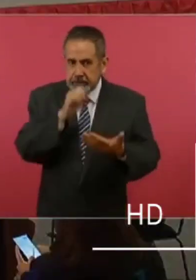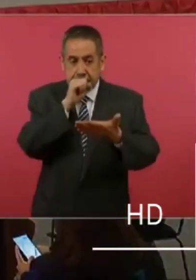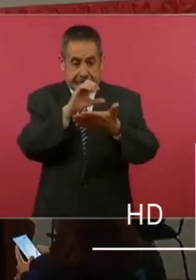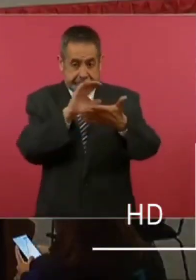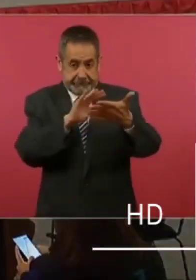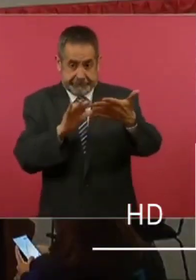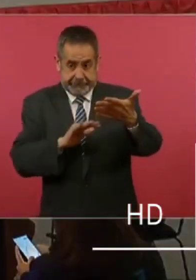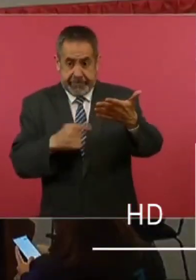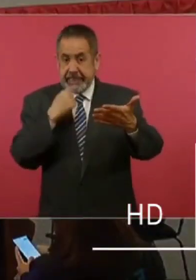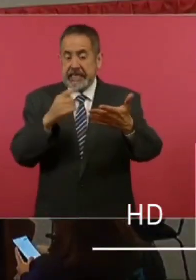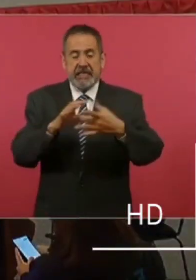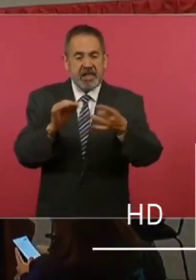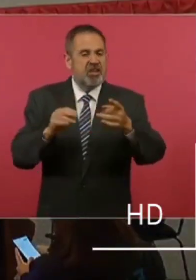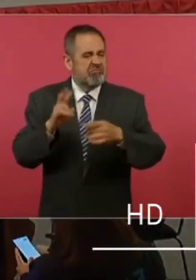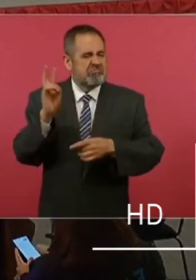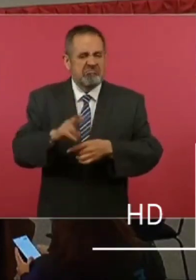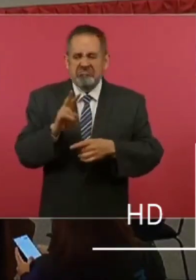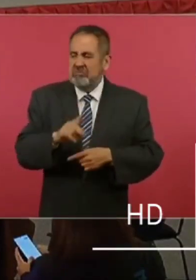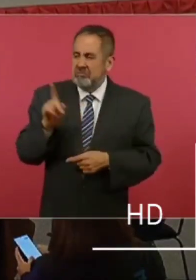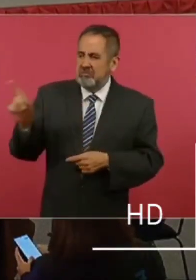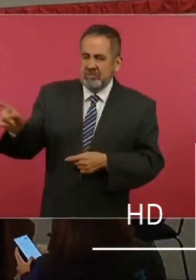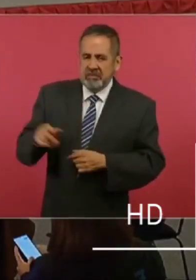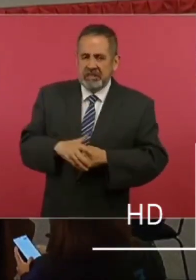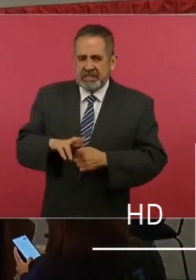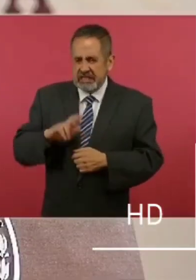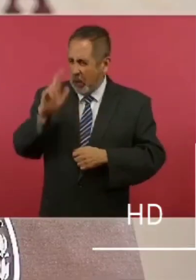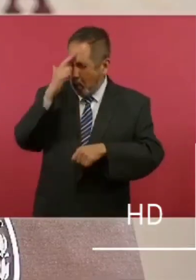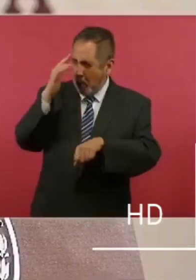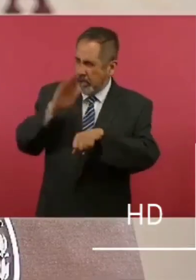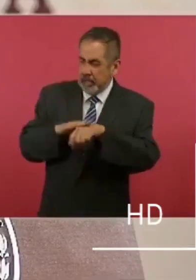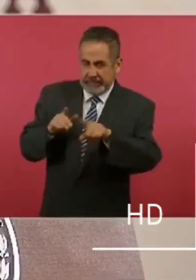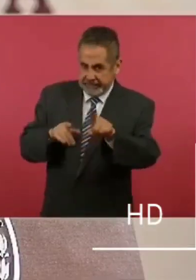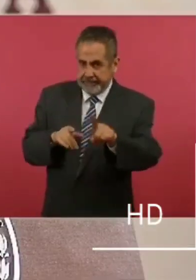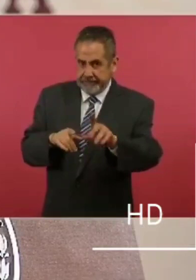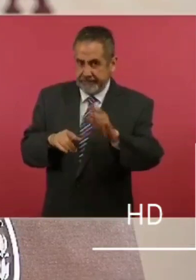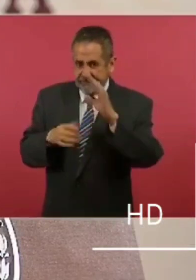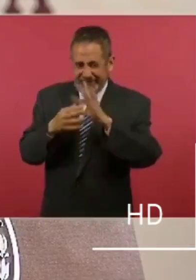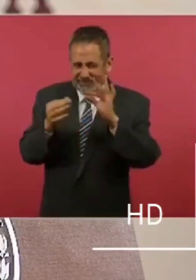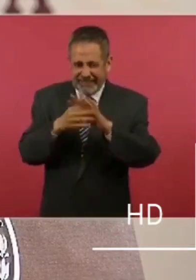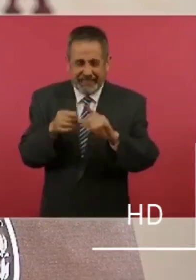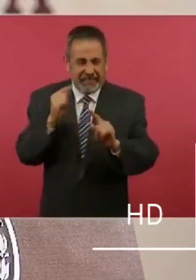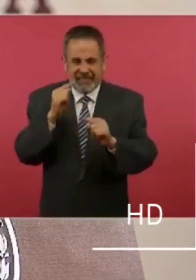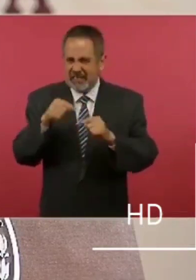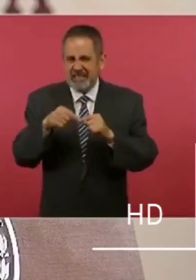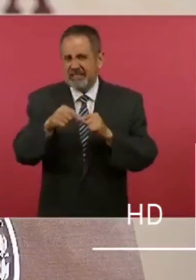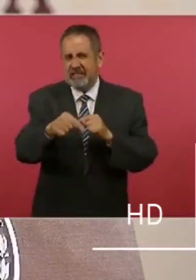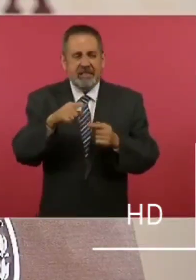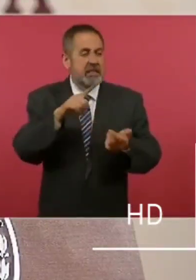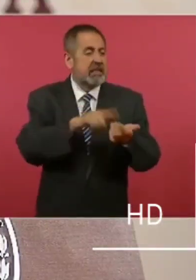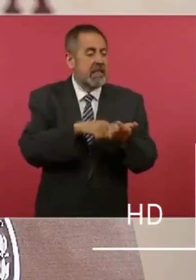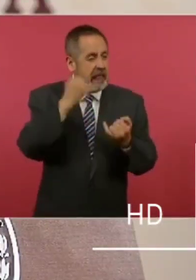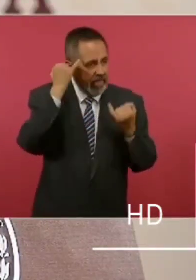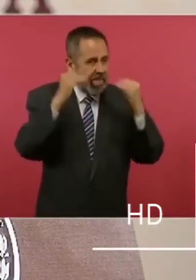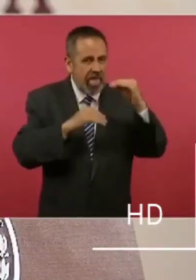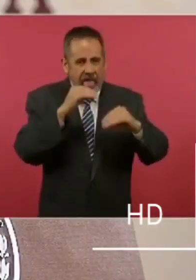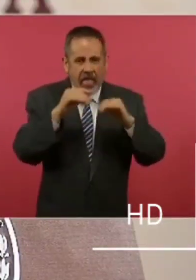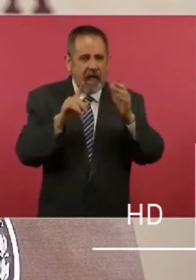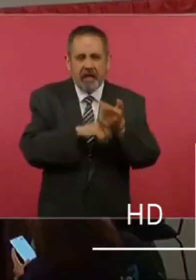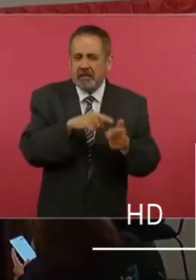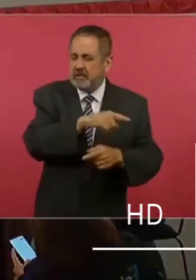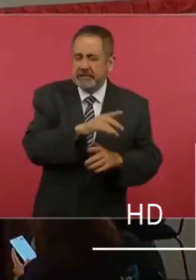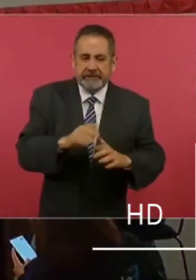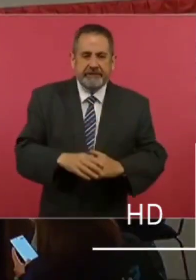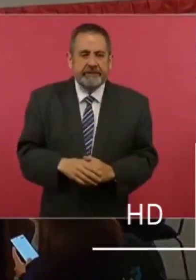afirmación y me gustaría que la recuerden porque en esto se basa la construcción de su